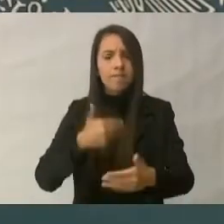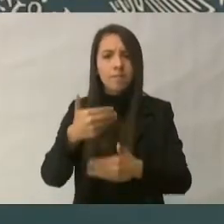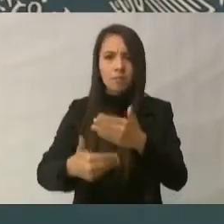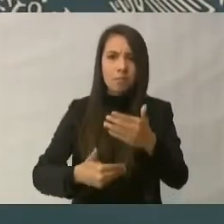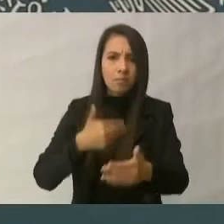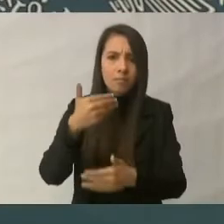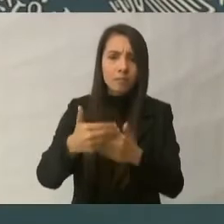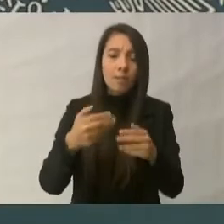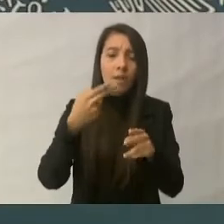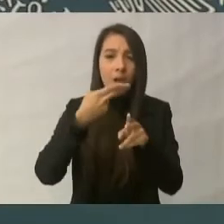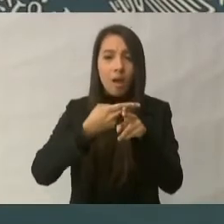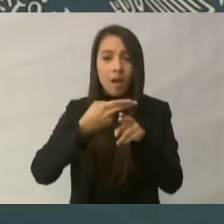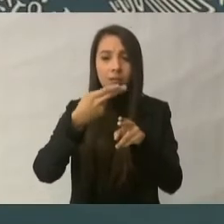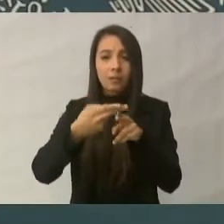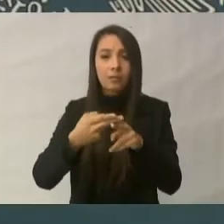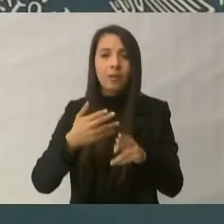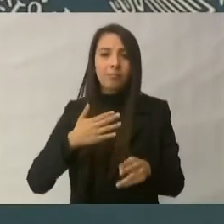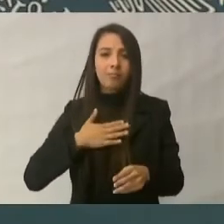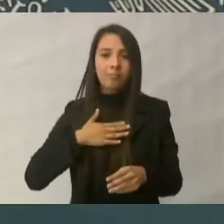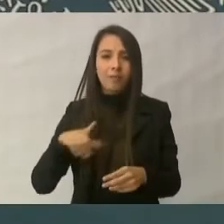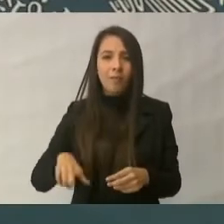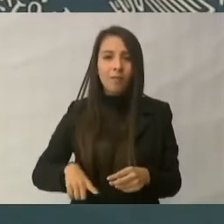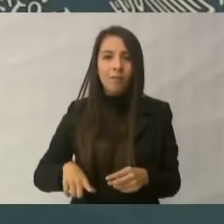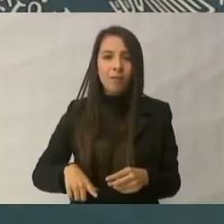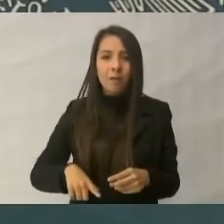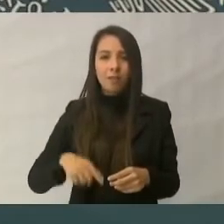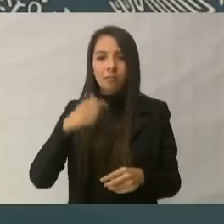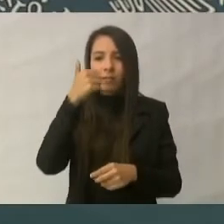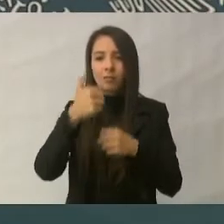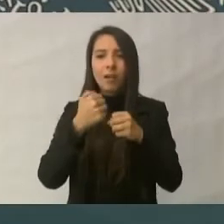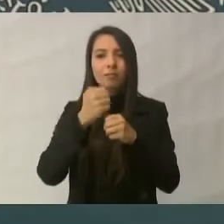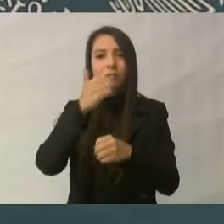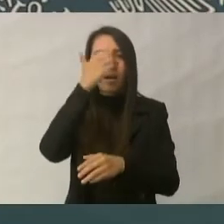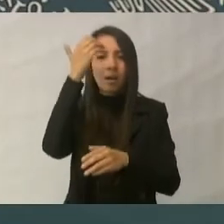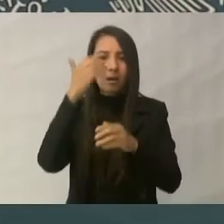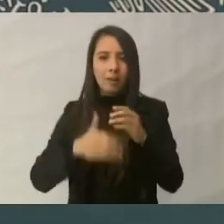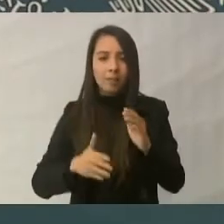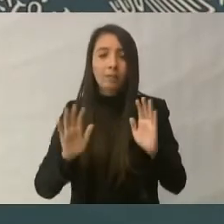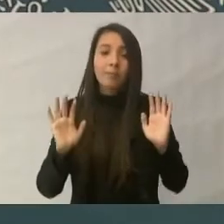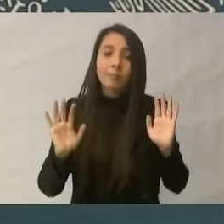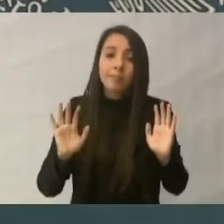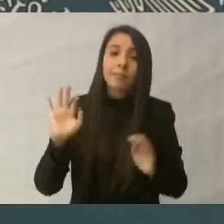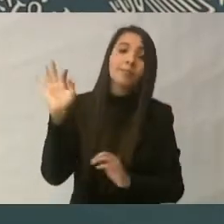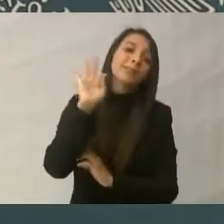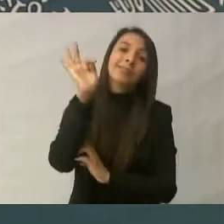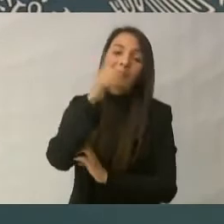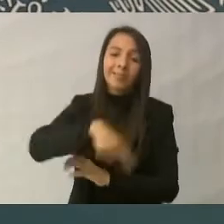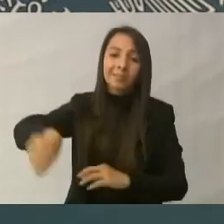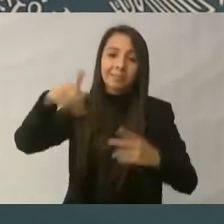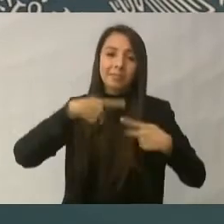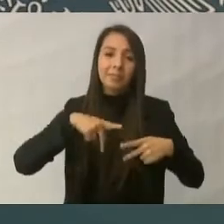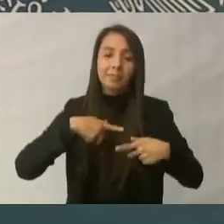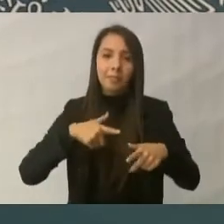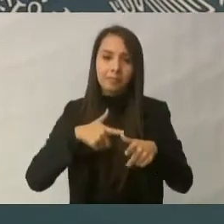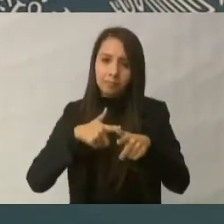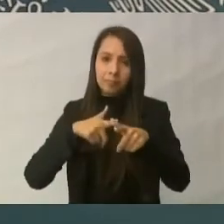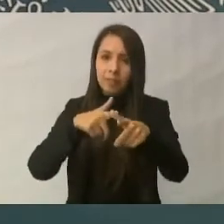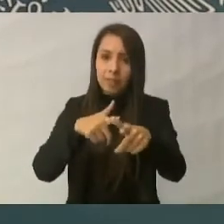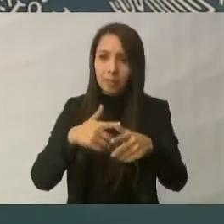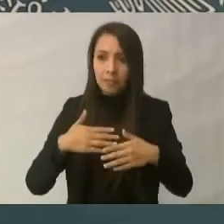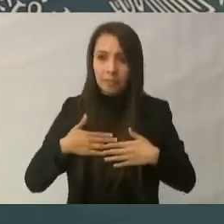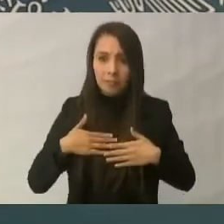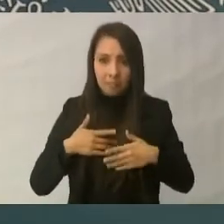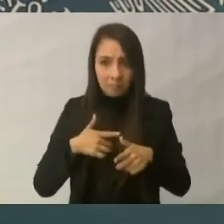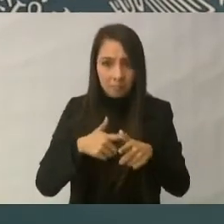finales del sexenio si así lo decide el pueblo. Es decir, hasta que estemos en el gobierno